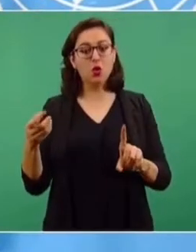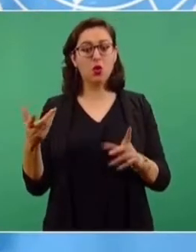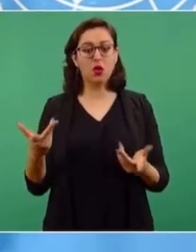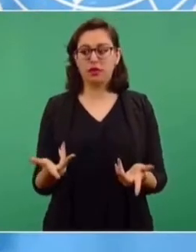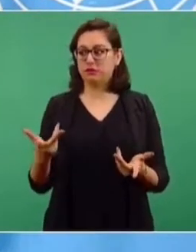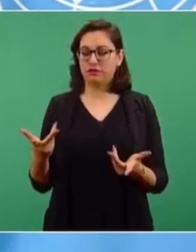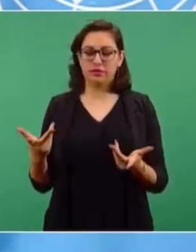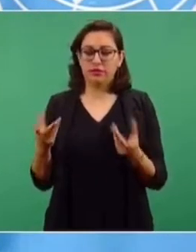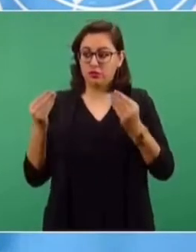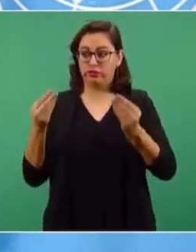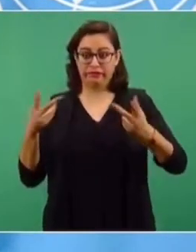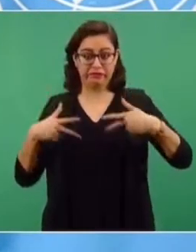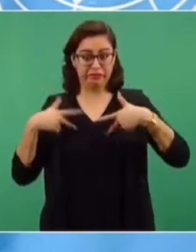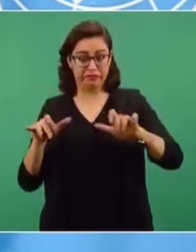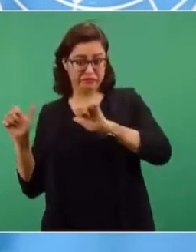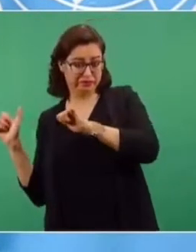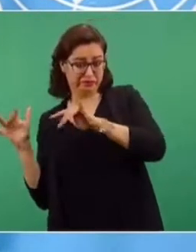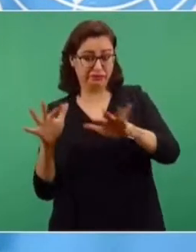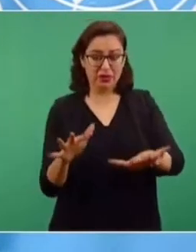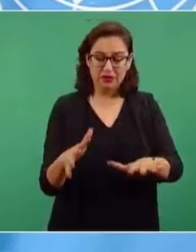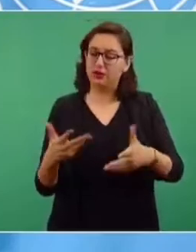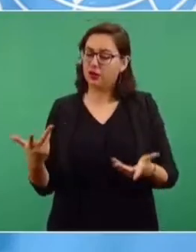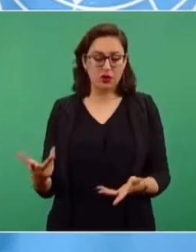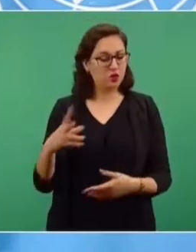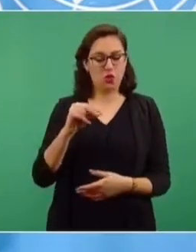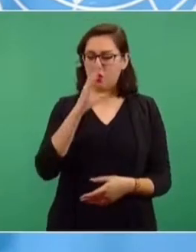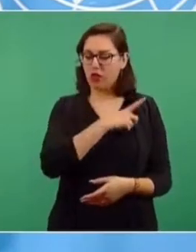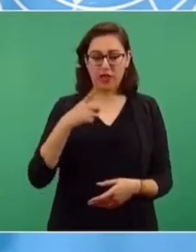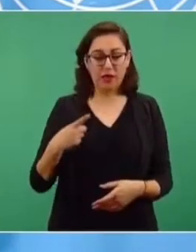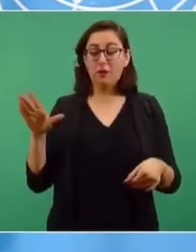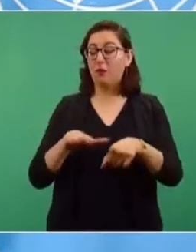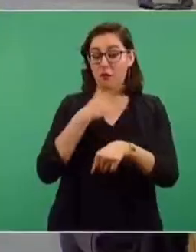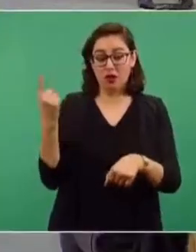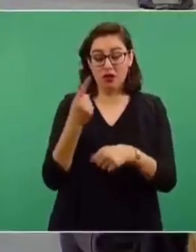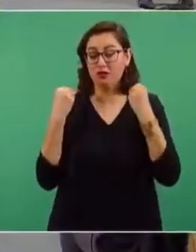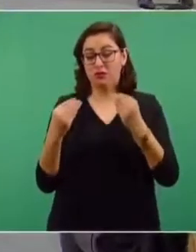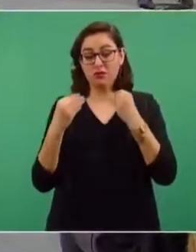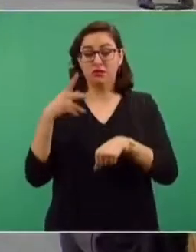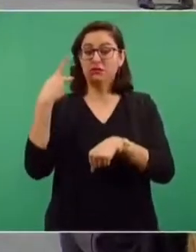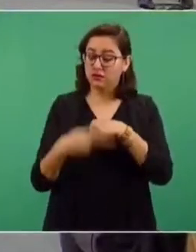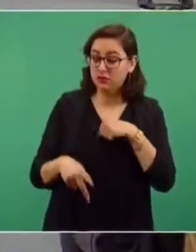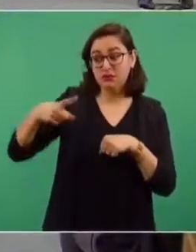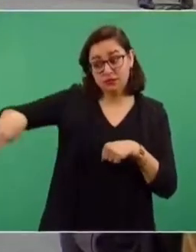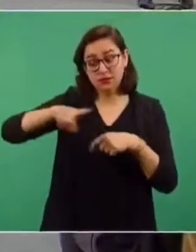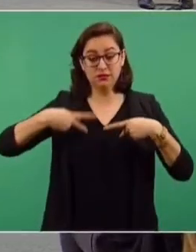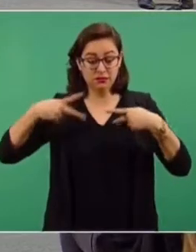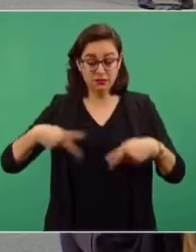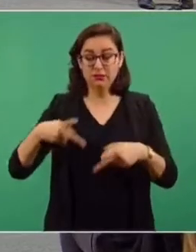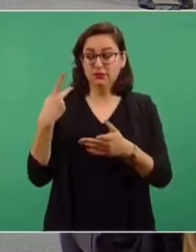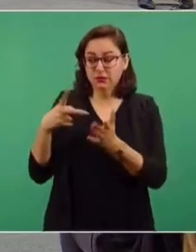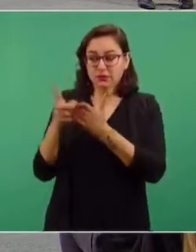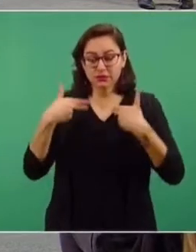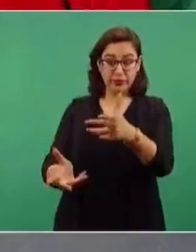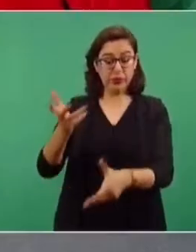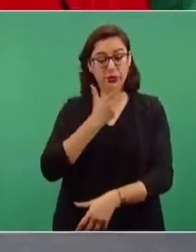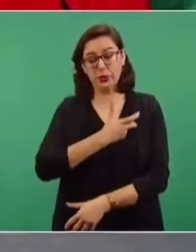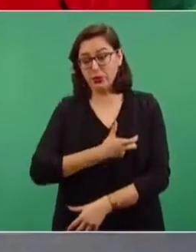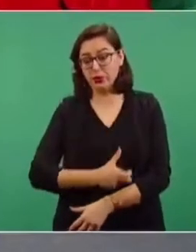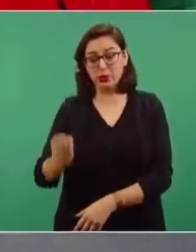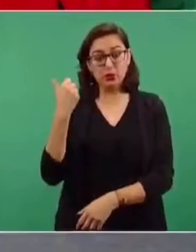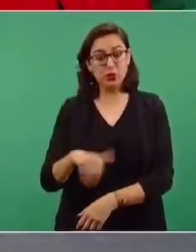haya un desbordamiento en flujos migratorios, porque esto también significa más riesgos para los migrantes, violación de sus derechos humanos.